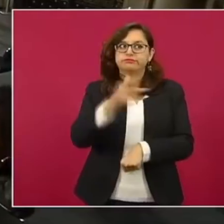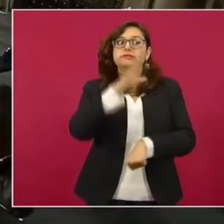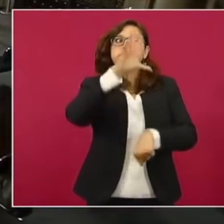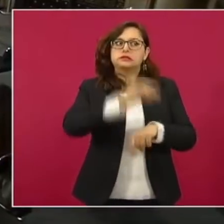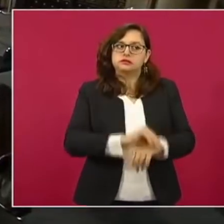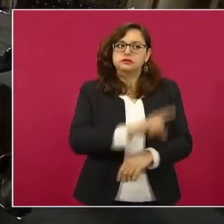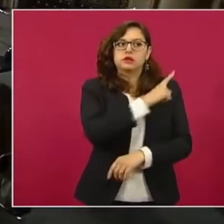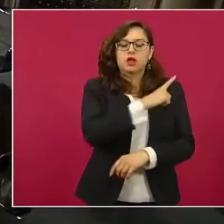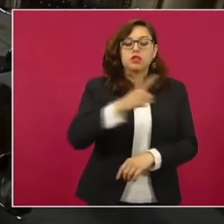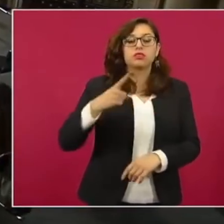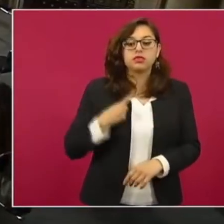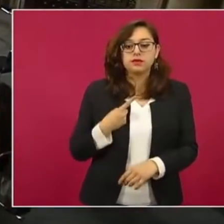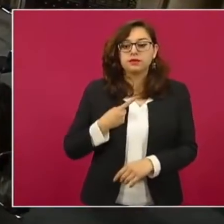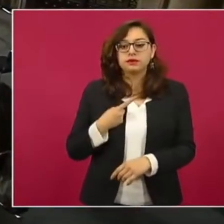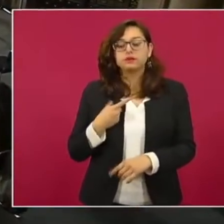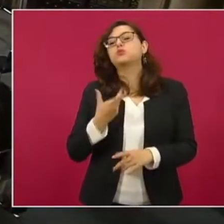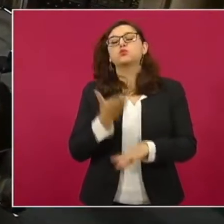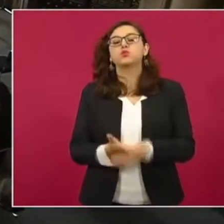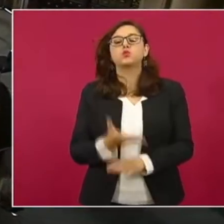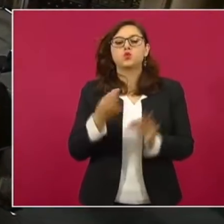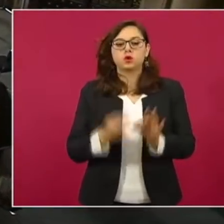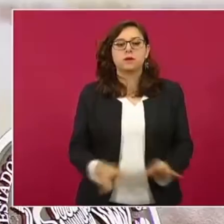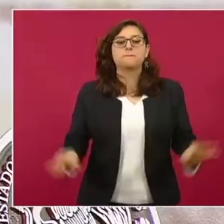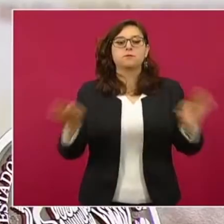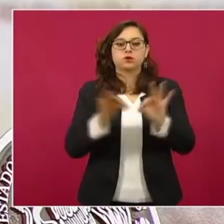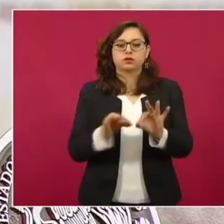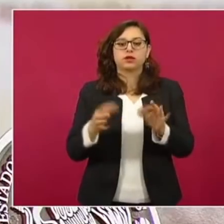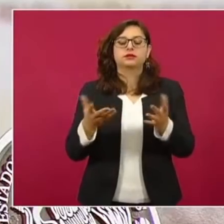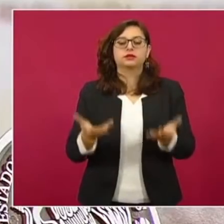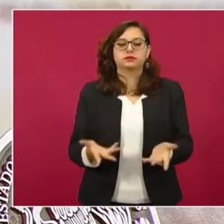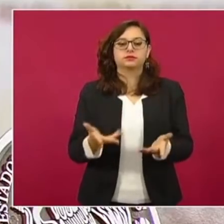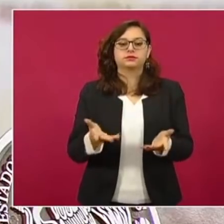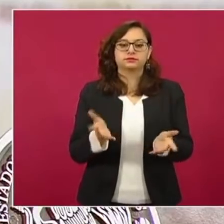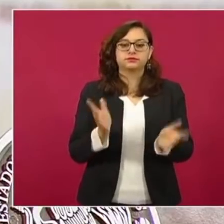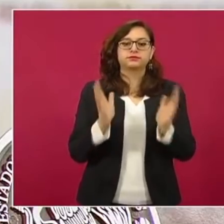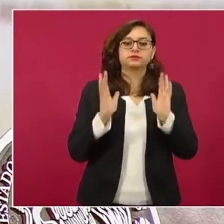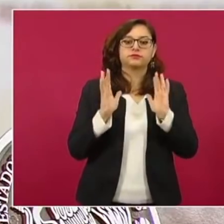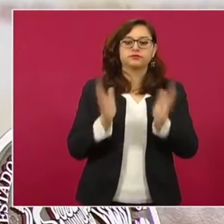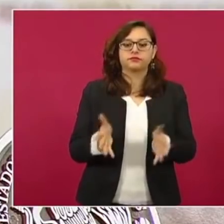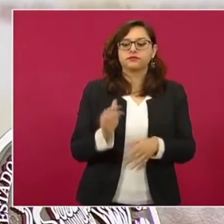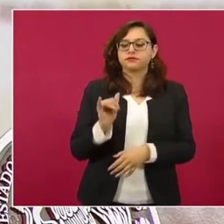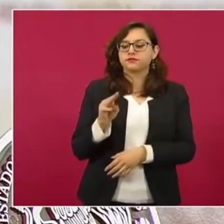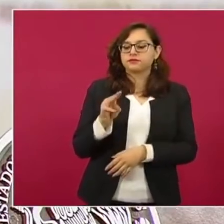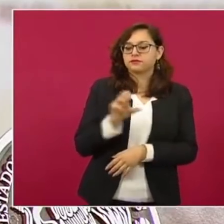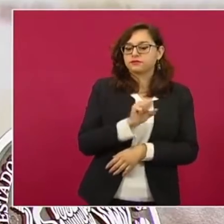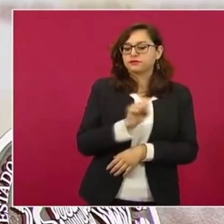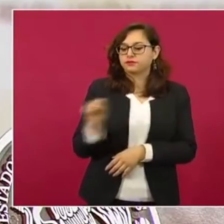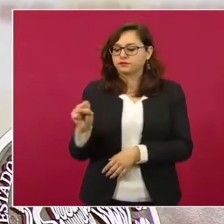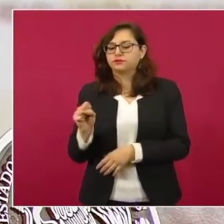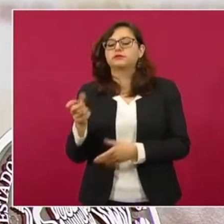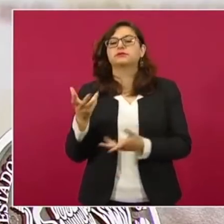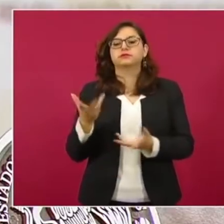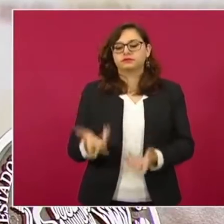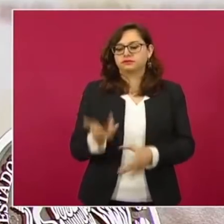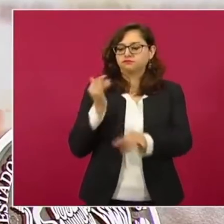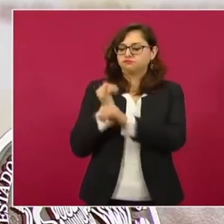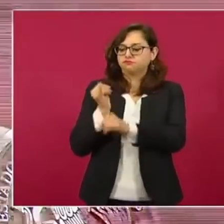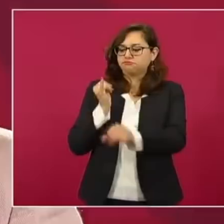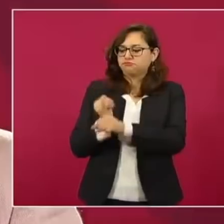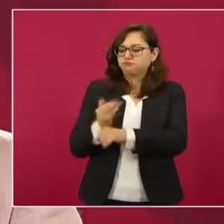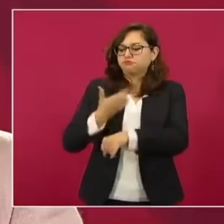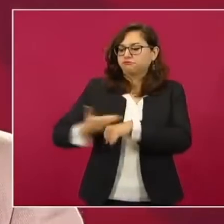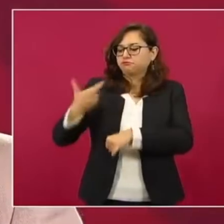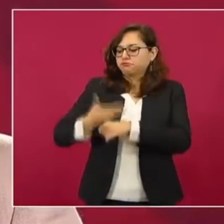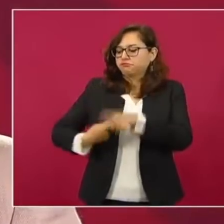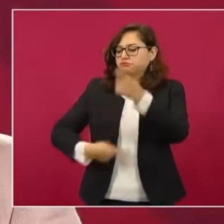es importantísimo, fue puesto a disposición por parte del IMSS. Es un permiso que se tramita a